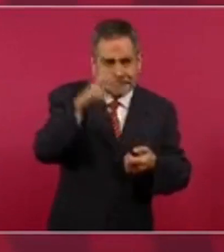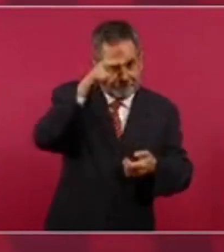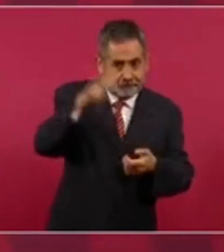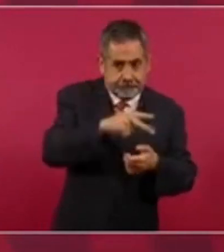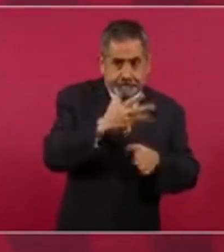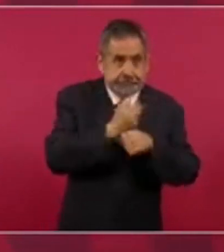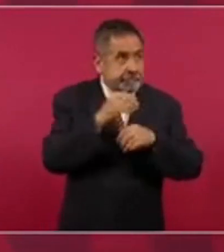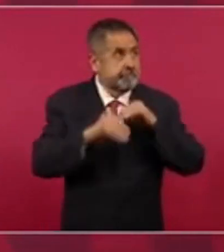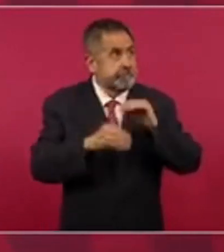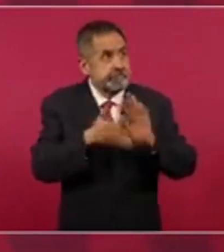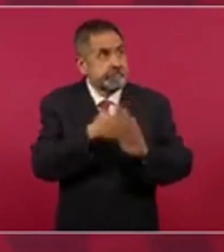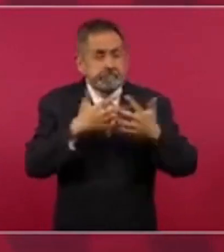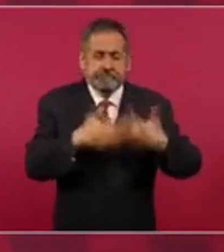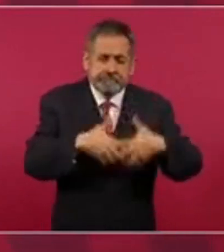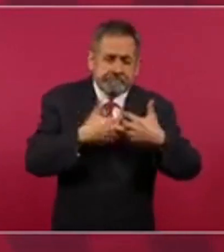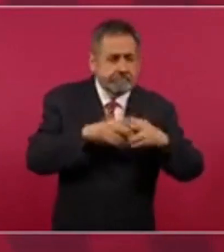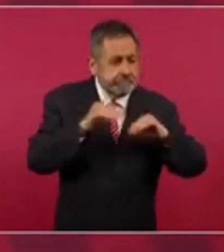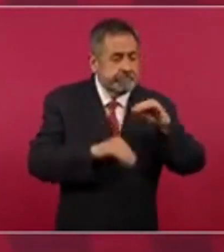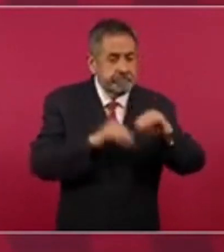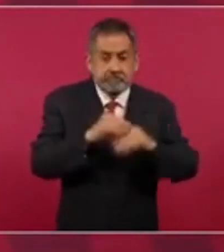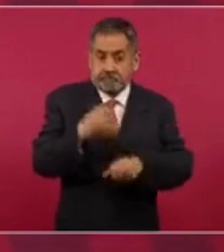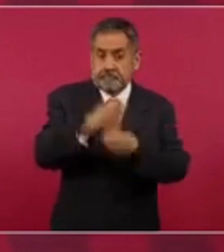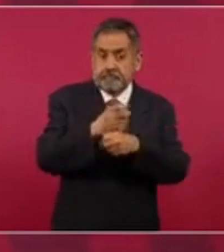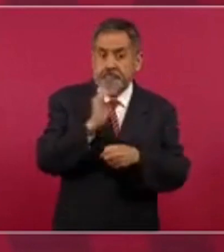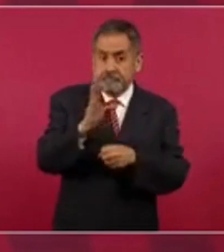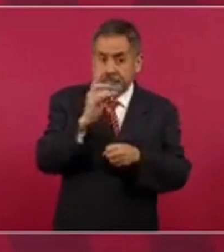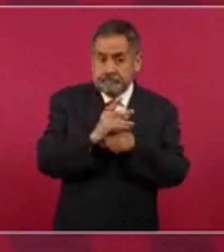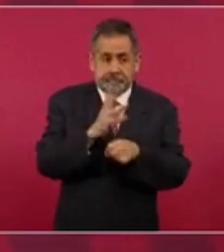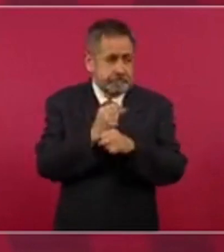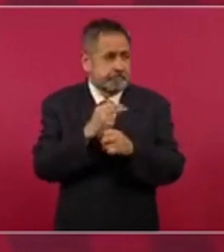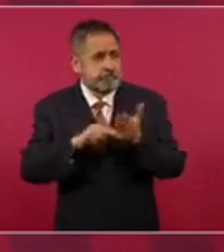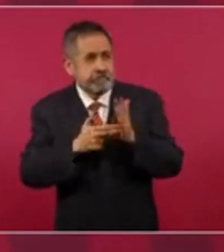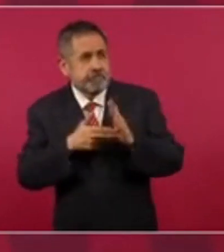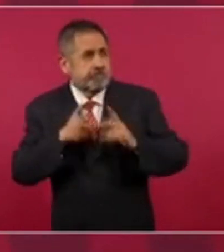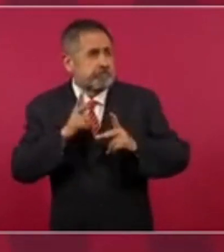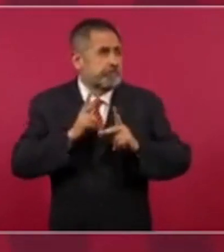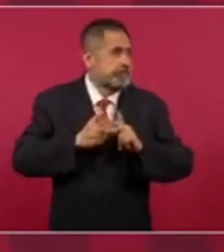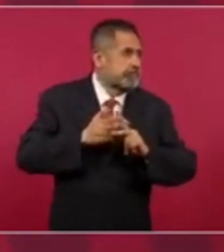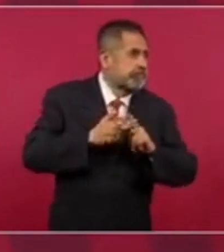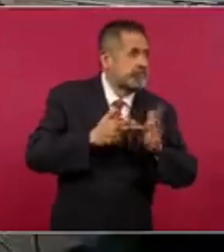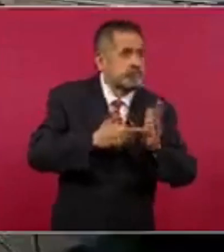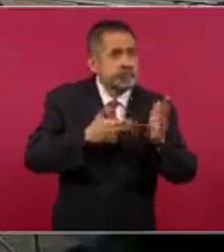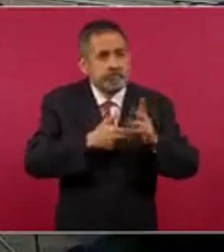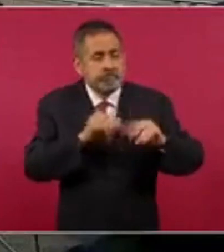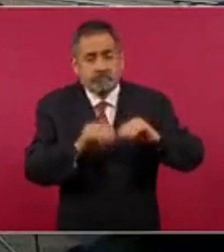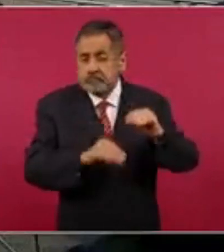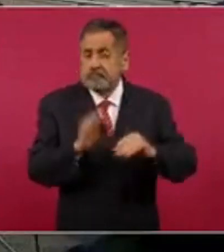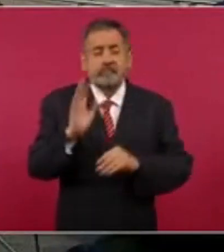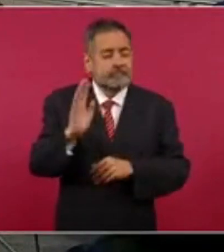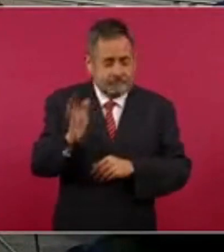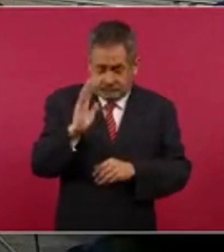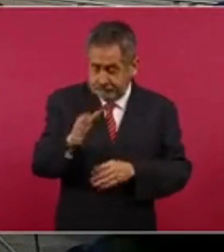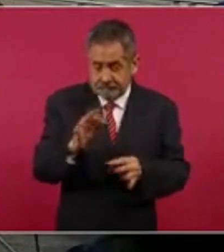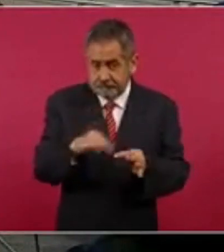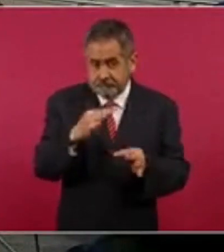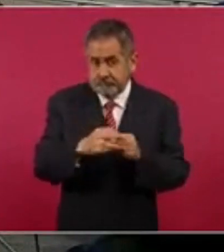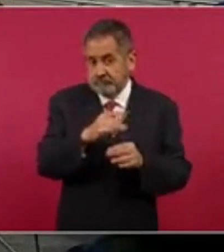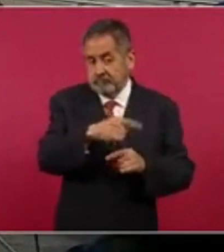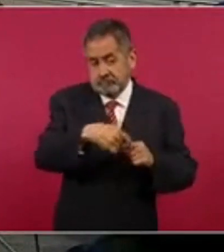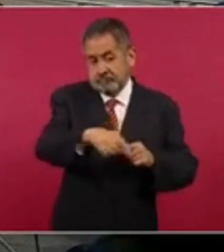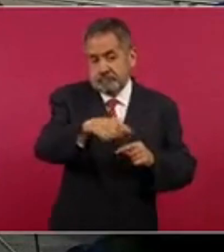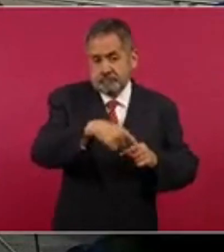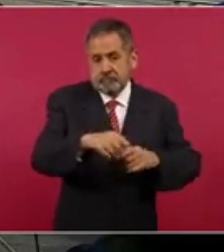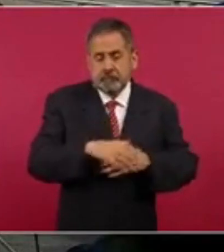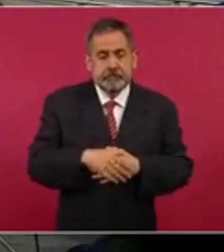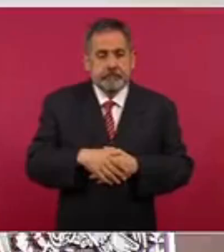construyendo el primer tren, nos están